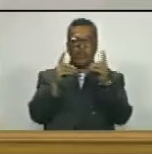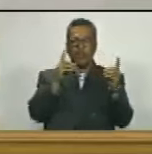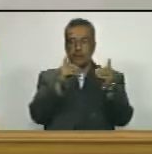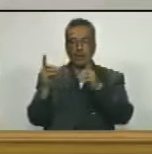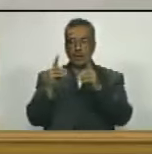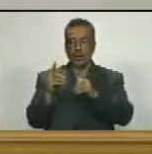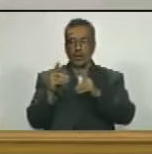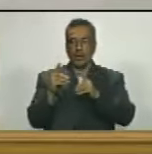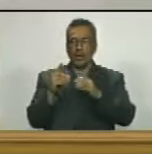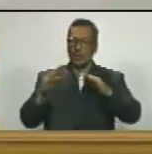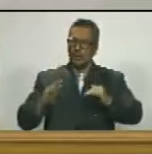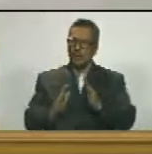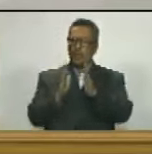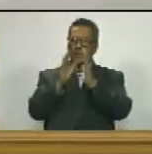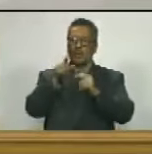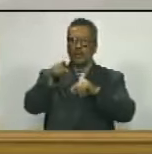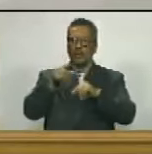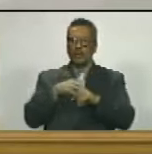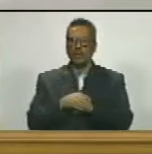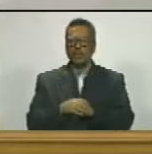en confrontaciones